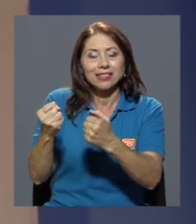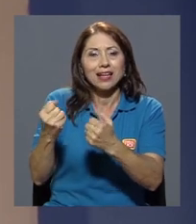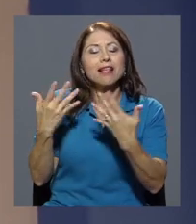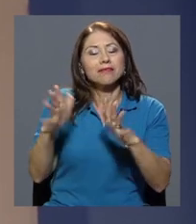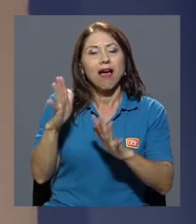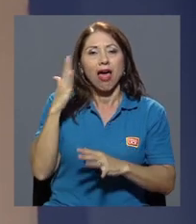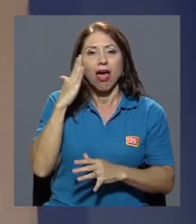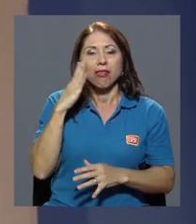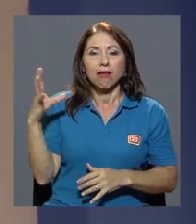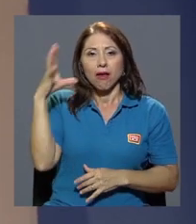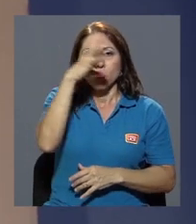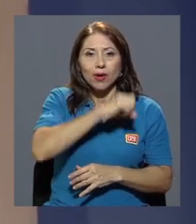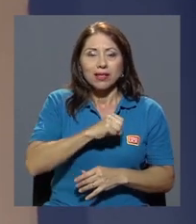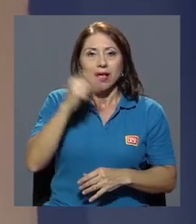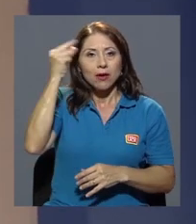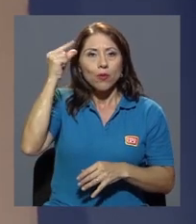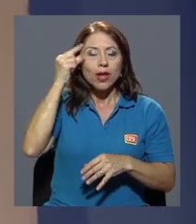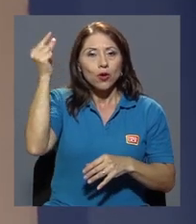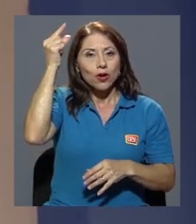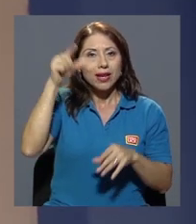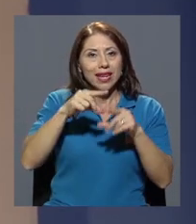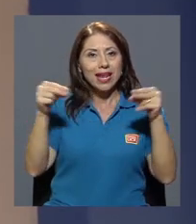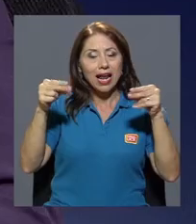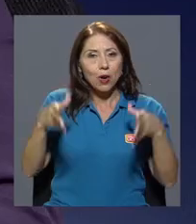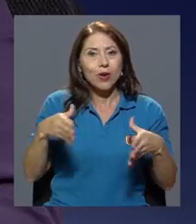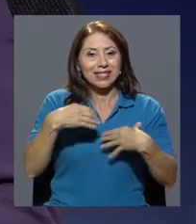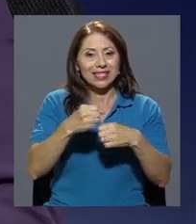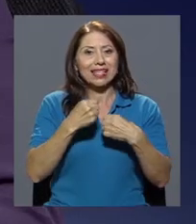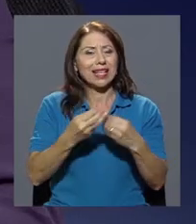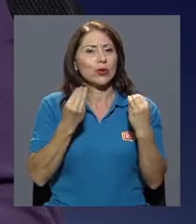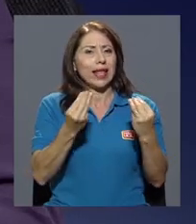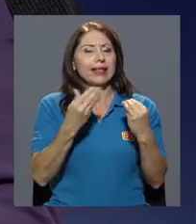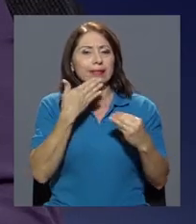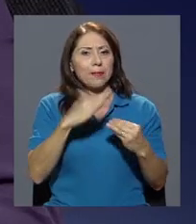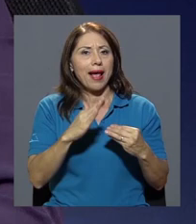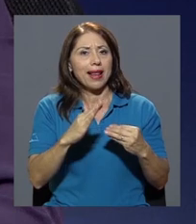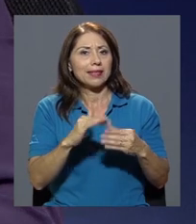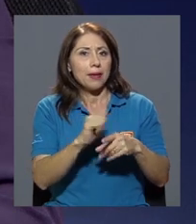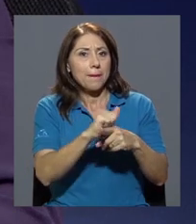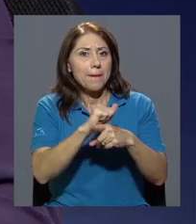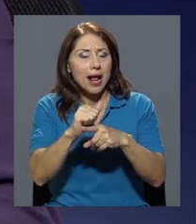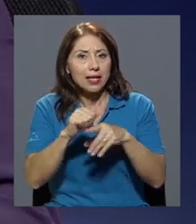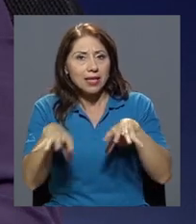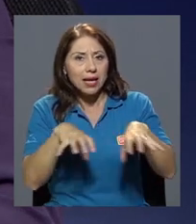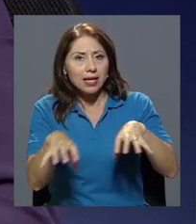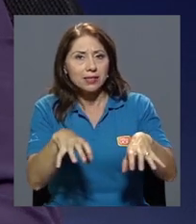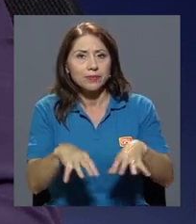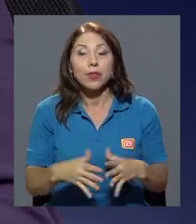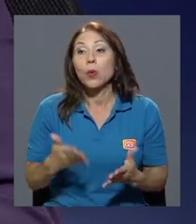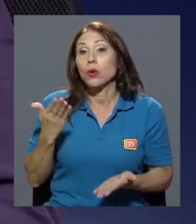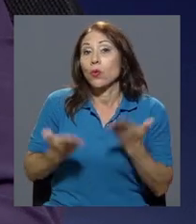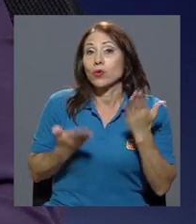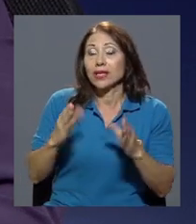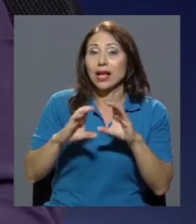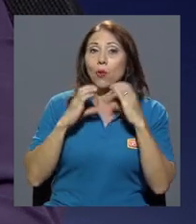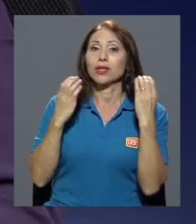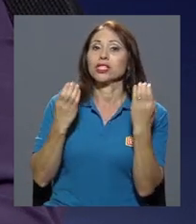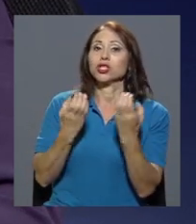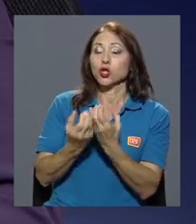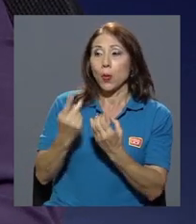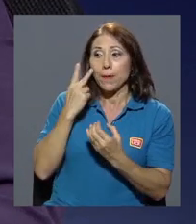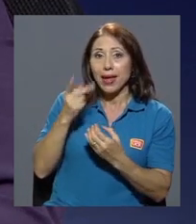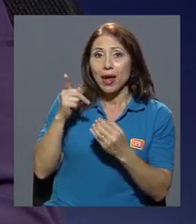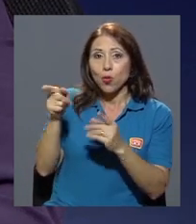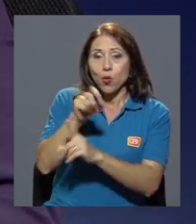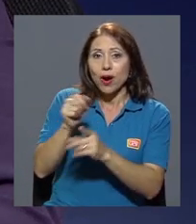encontramos de parte del Estado nicaragüense en este momento? Bueno, es factible que la Comisión considere este un caso prioritario